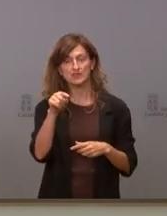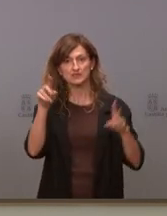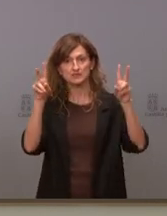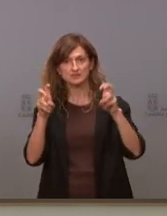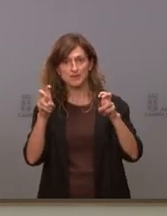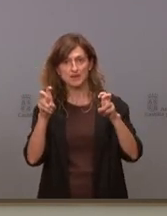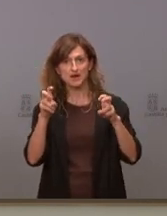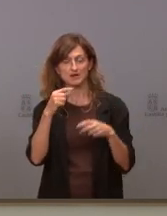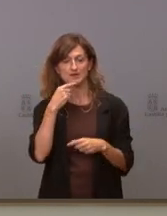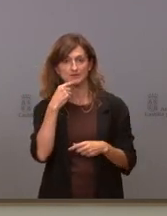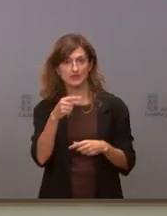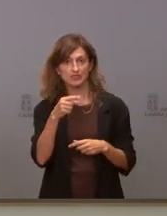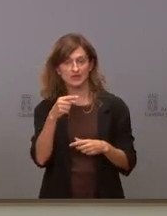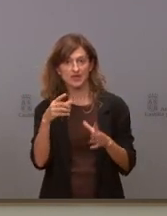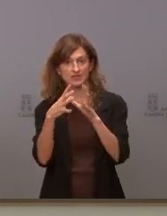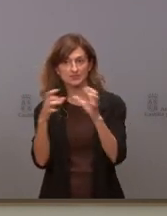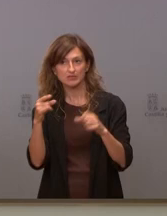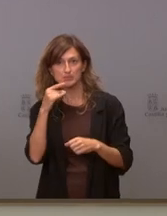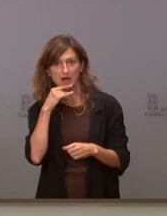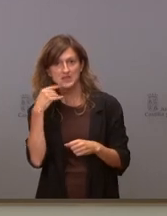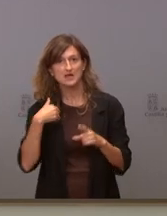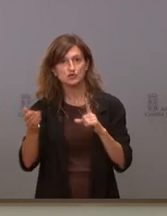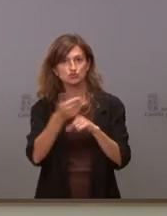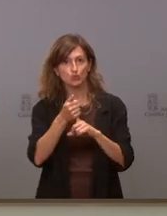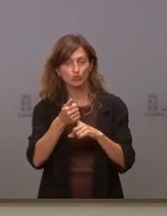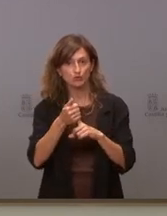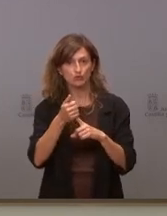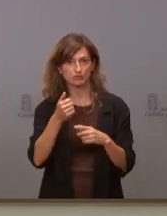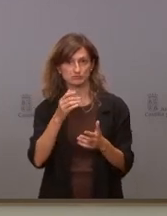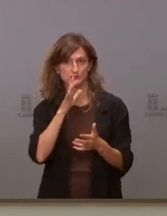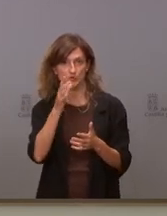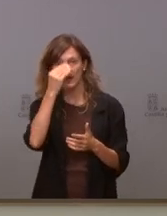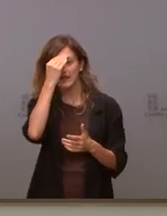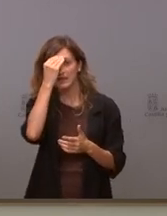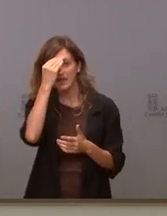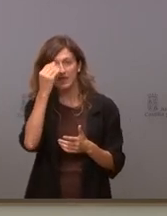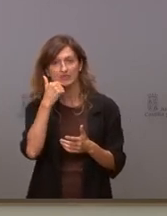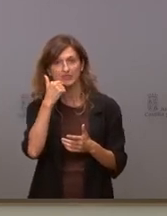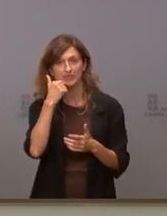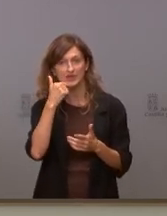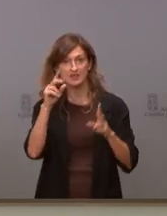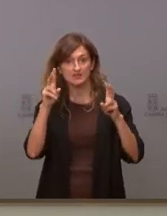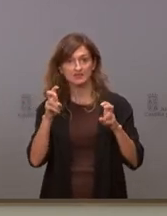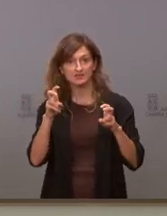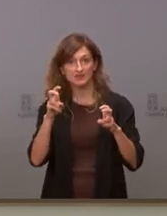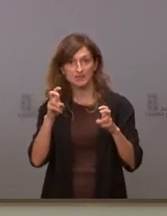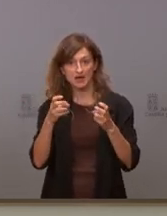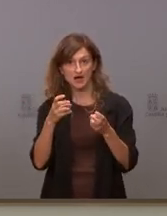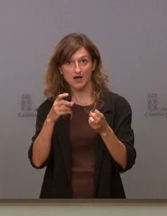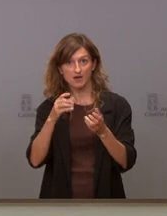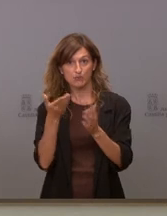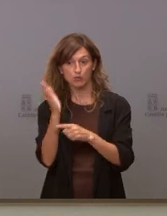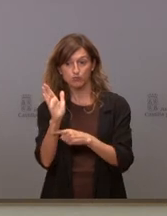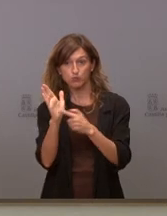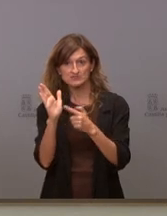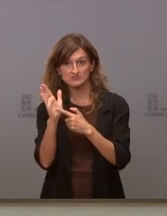le han trasladado ese malentendido, está resuelto en el sentido de que creen que no va a prosperar lo que figura en esa propuesta.